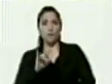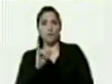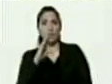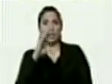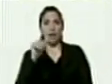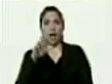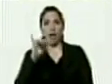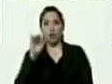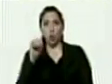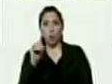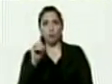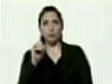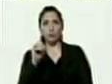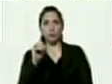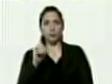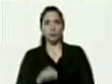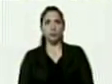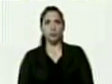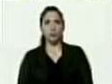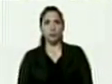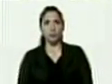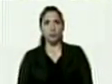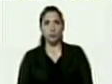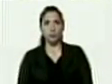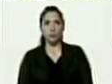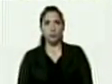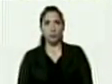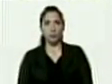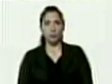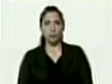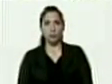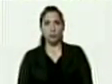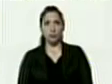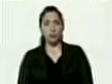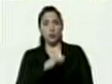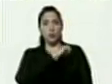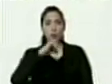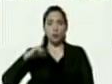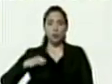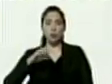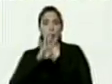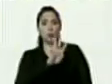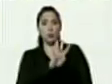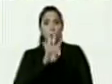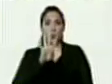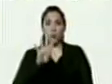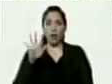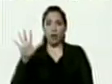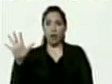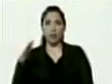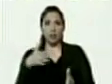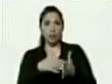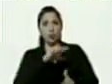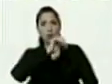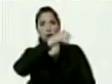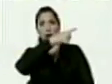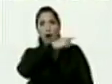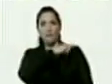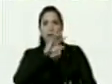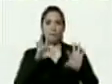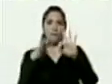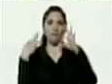Ricardo Montilla donde somos 445 jefes de familia